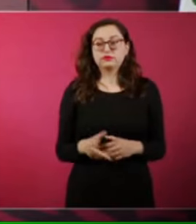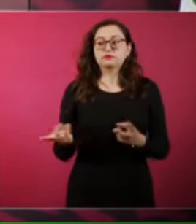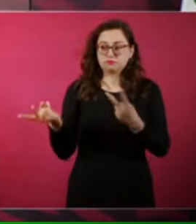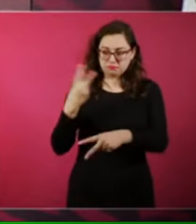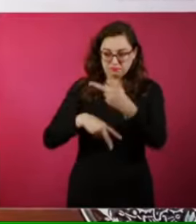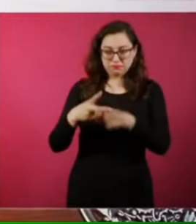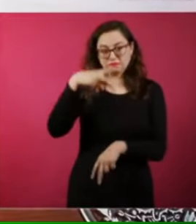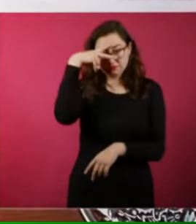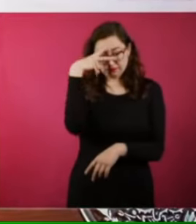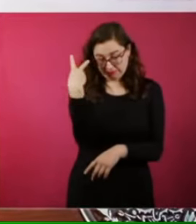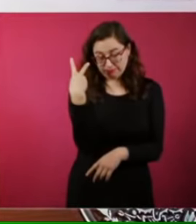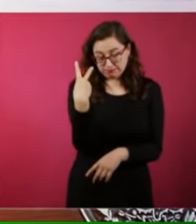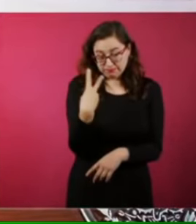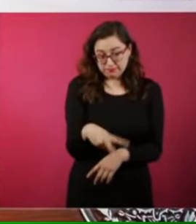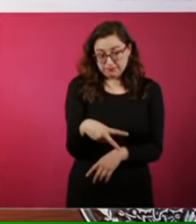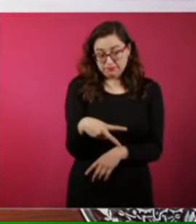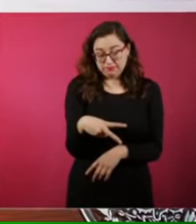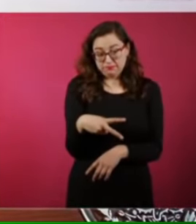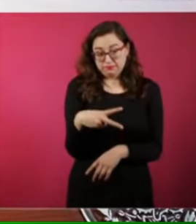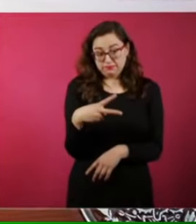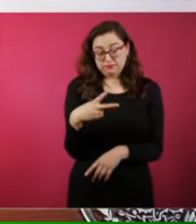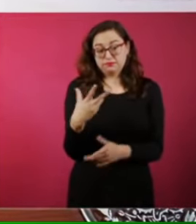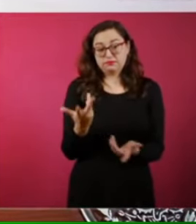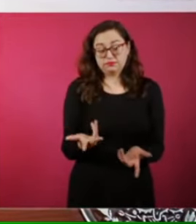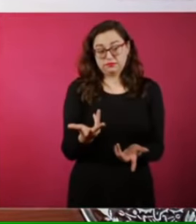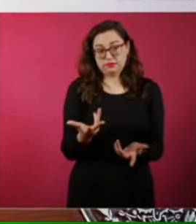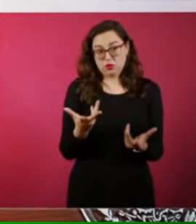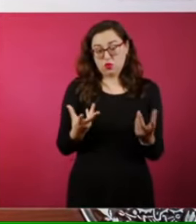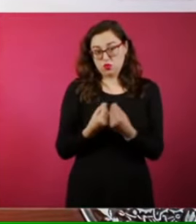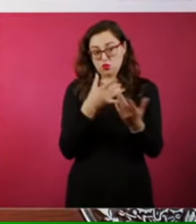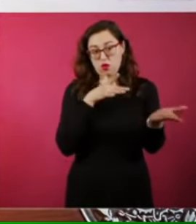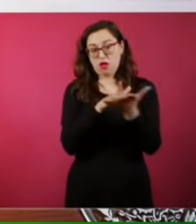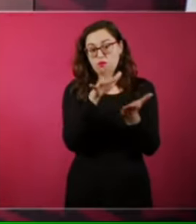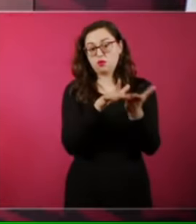México a favor de la República en la época de Juárez.